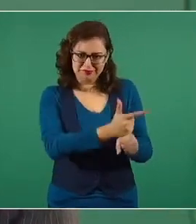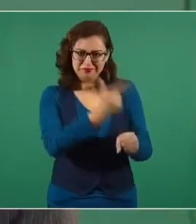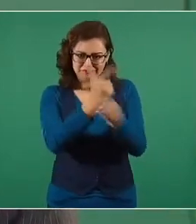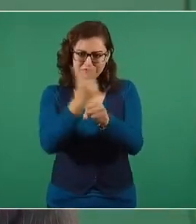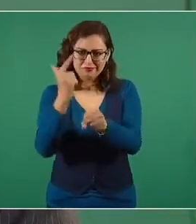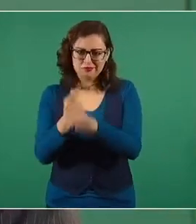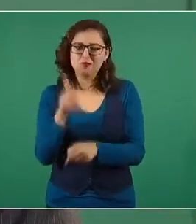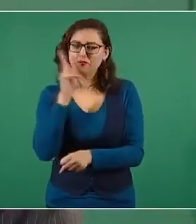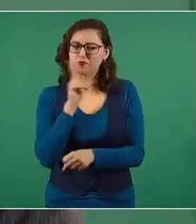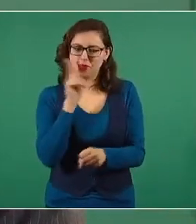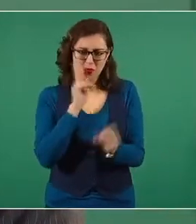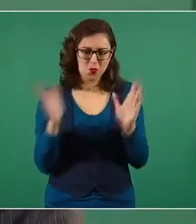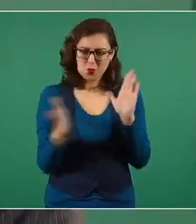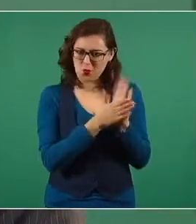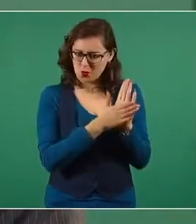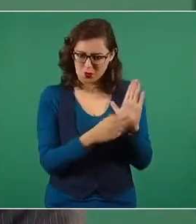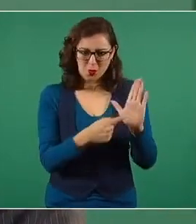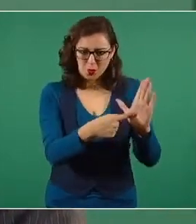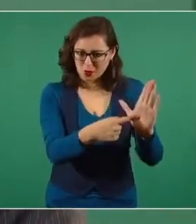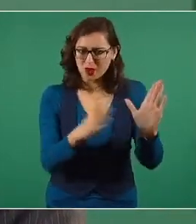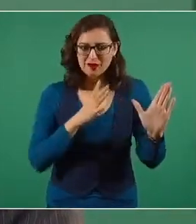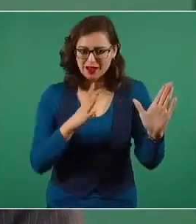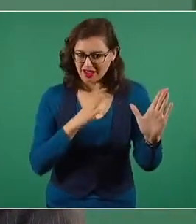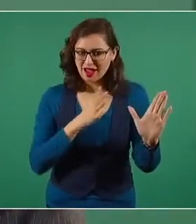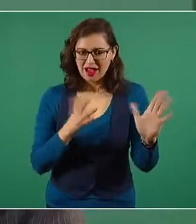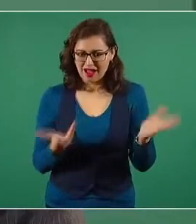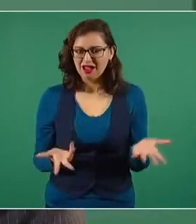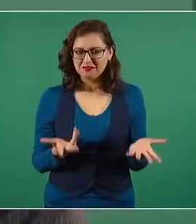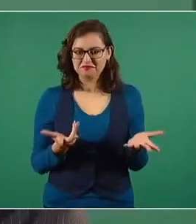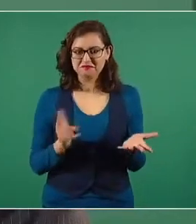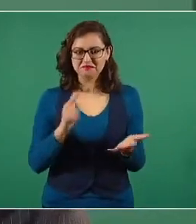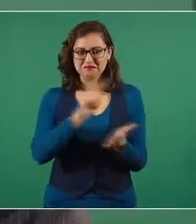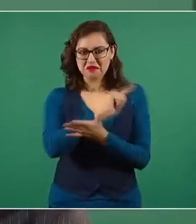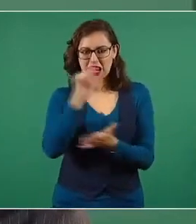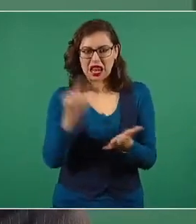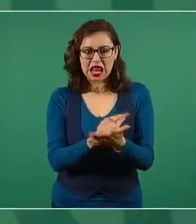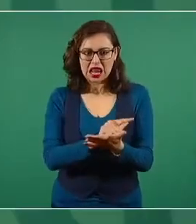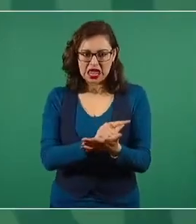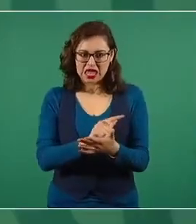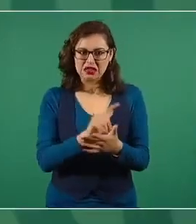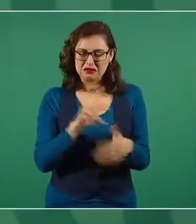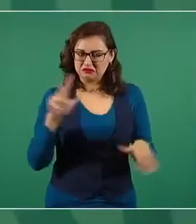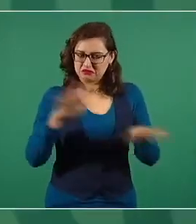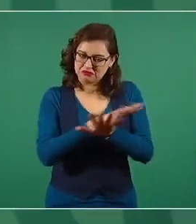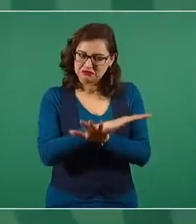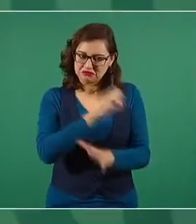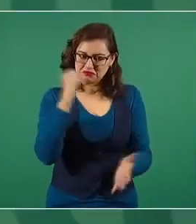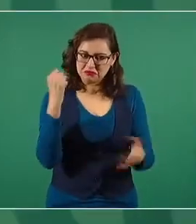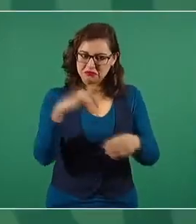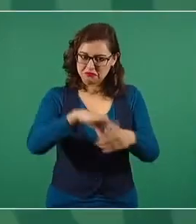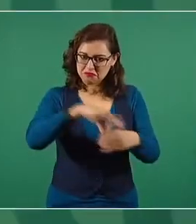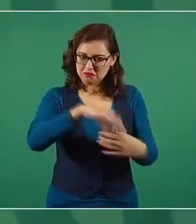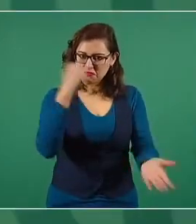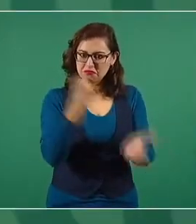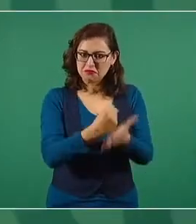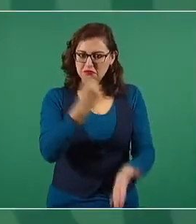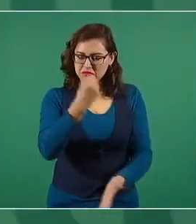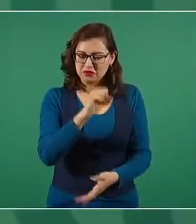le dieron dinero a los legisladores, para que votaran a favor de esa reforma.